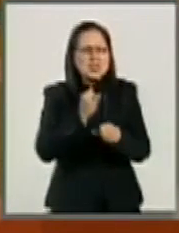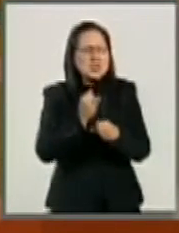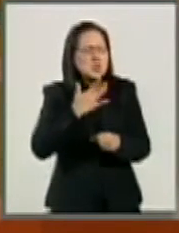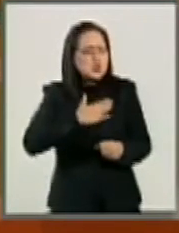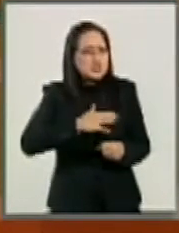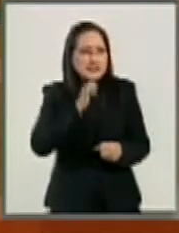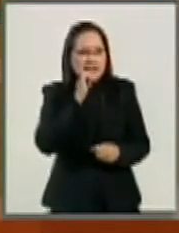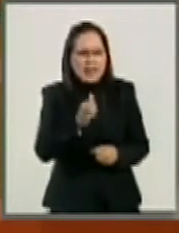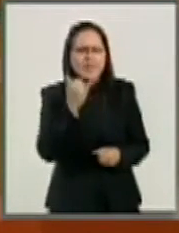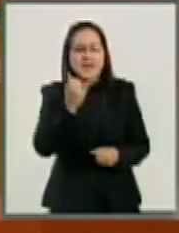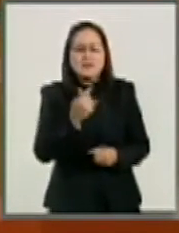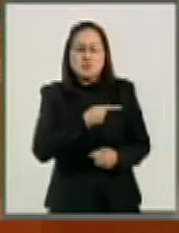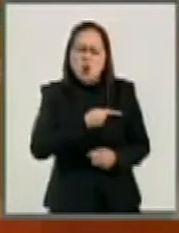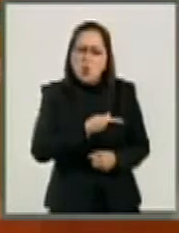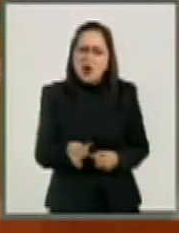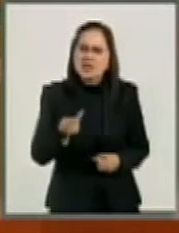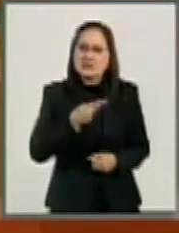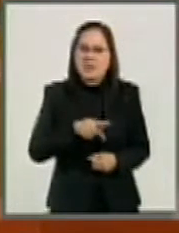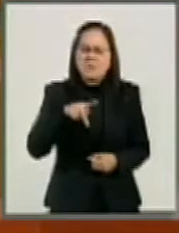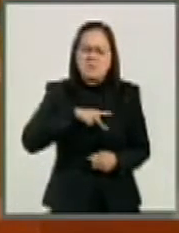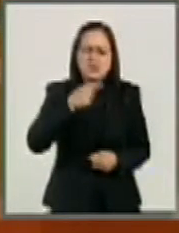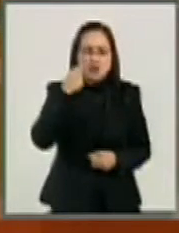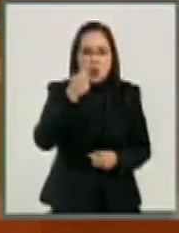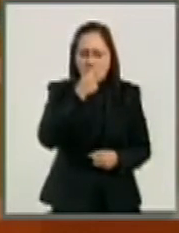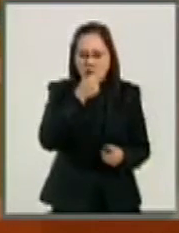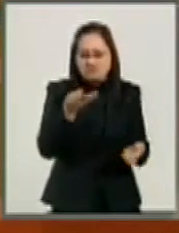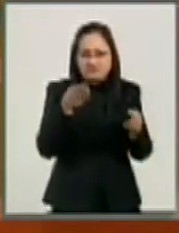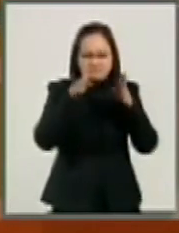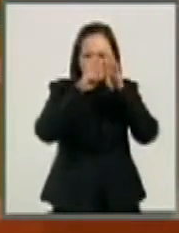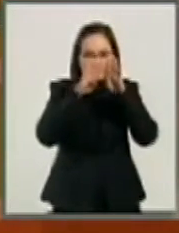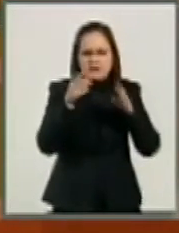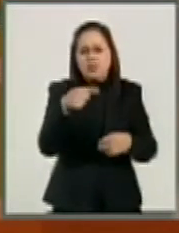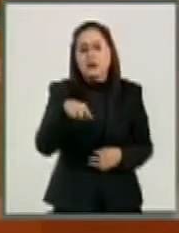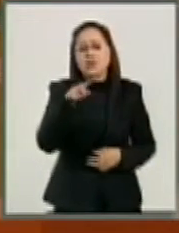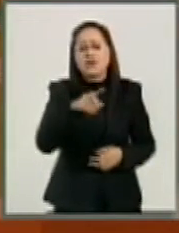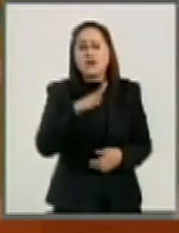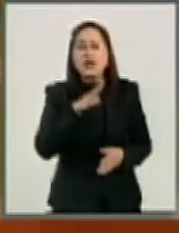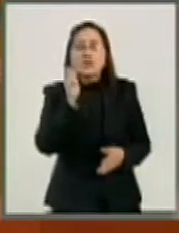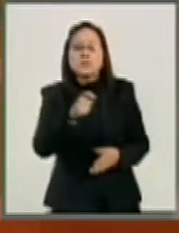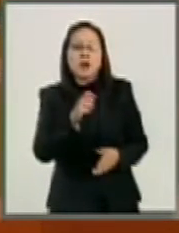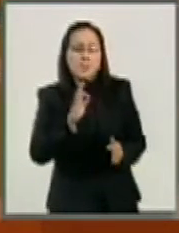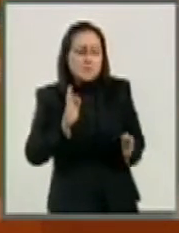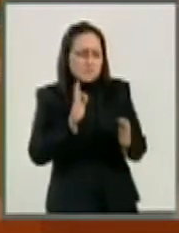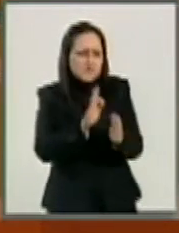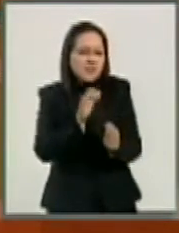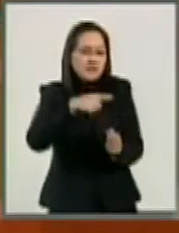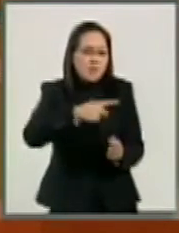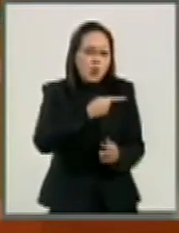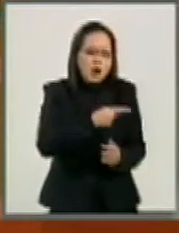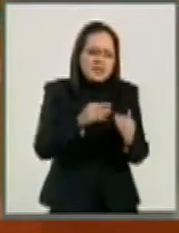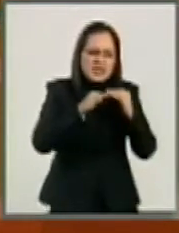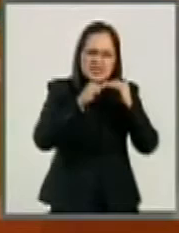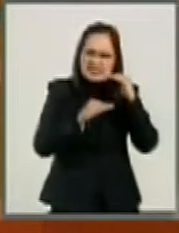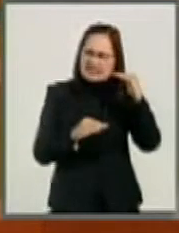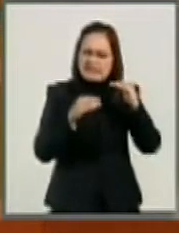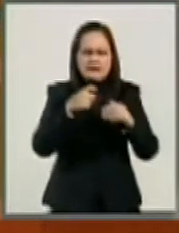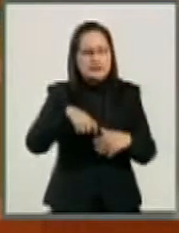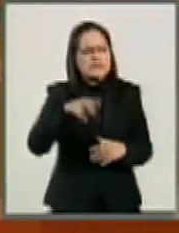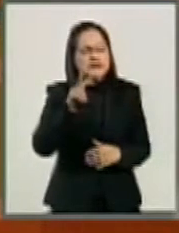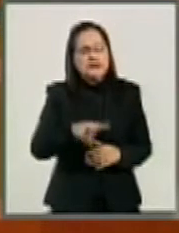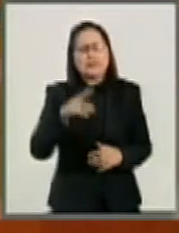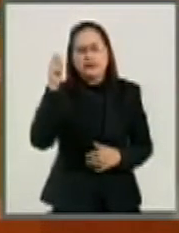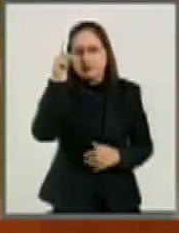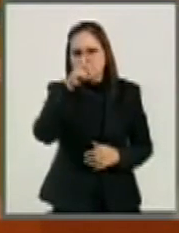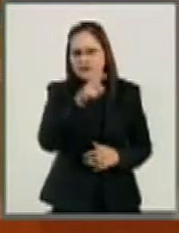peor que la indiferencia o la indolencia para enfrentar la pobreza y la desigualdad. El especialista